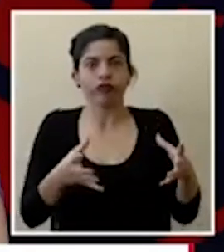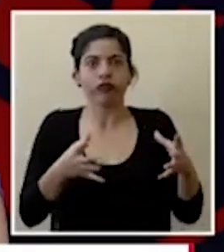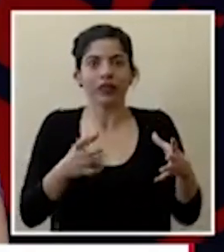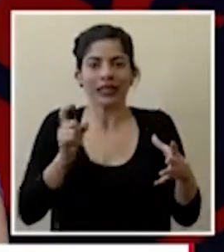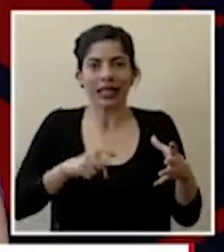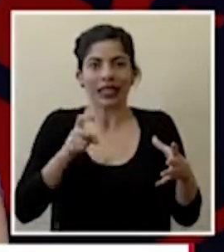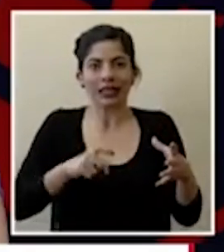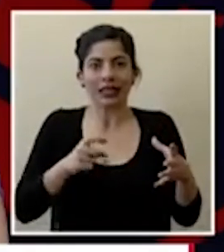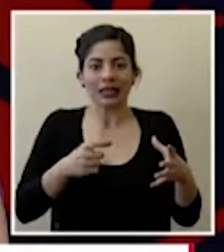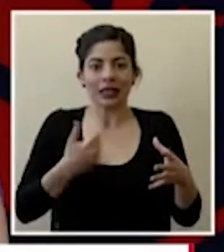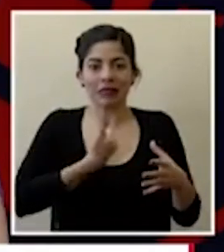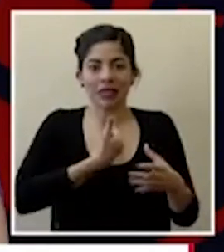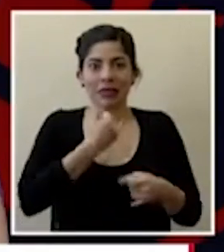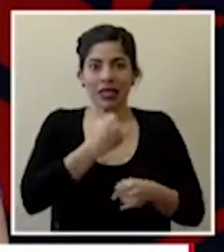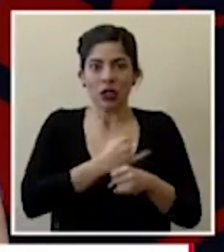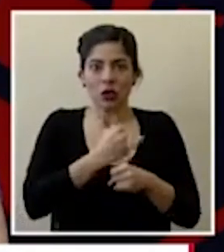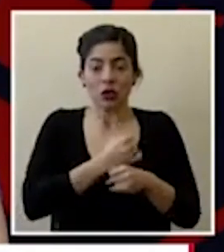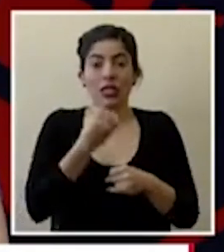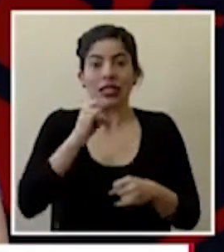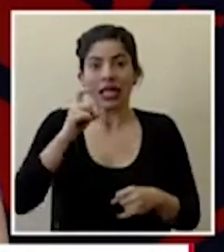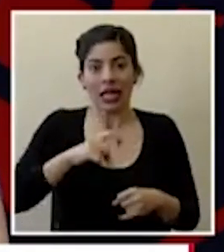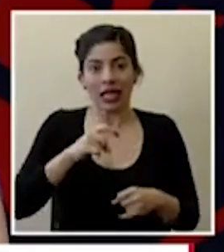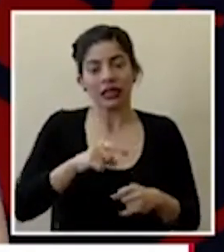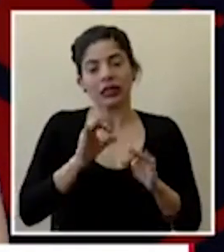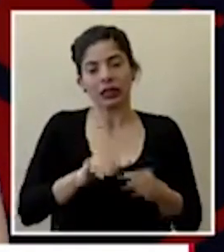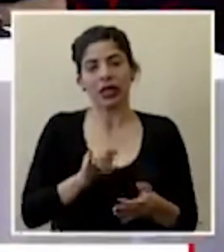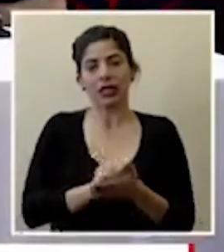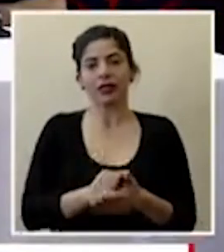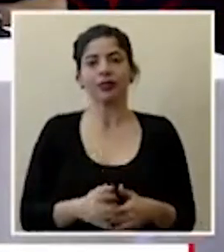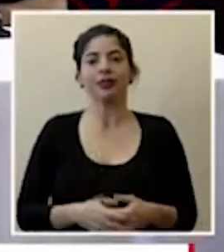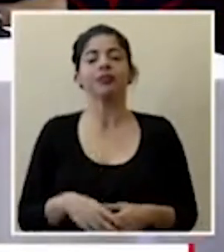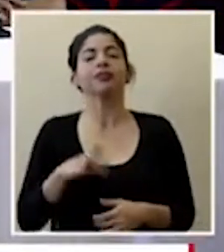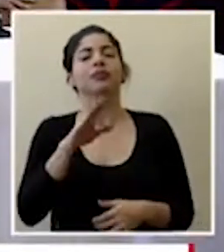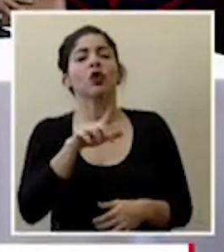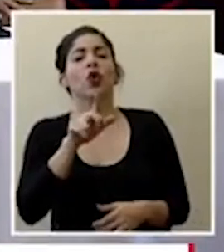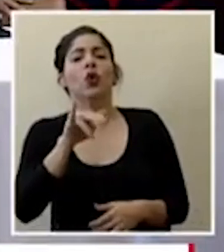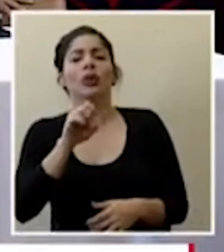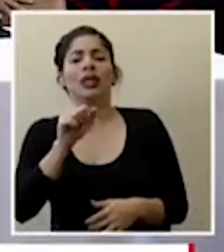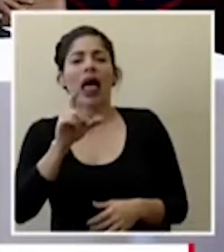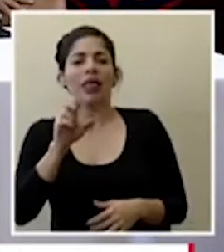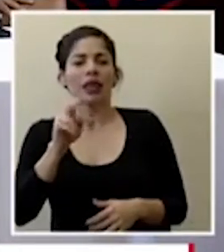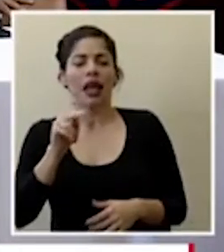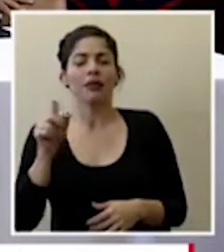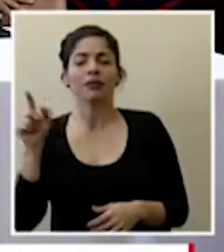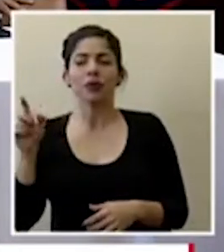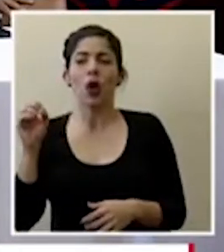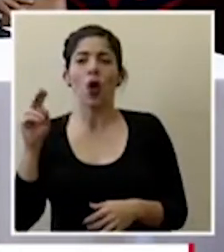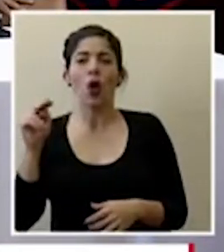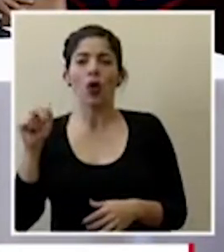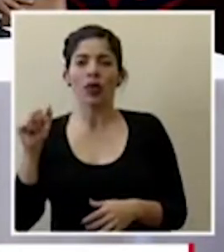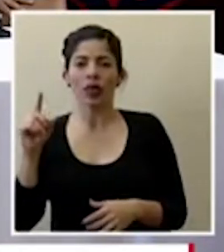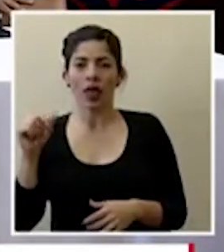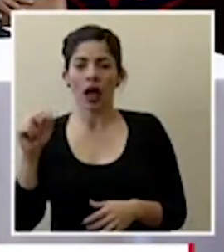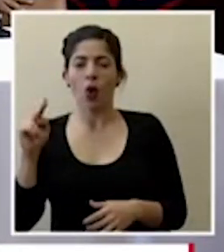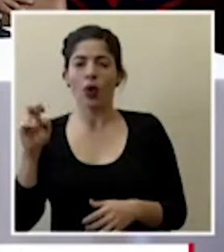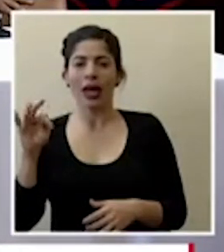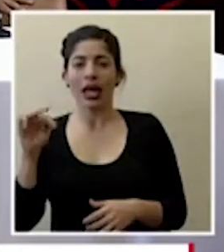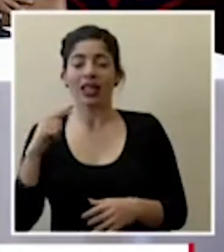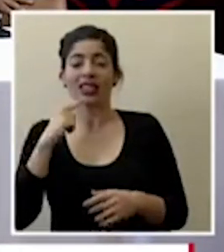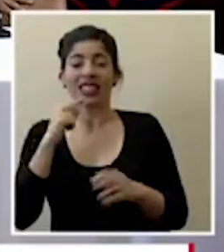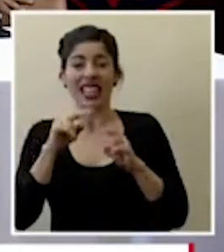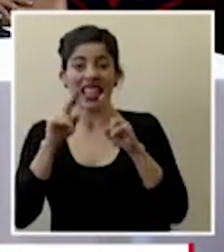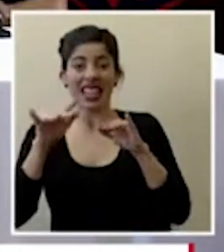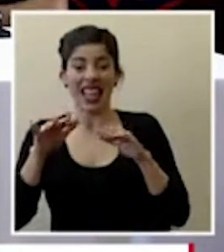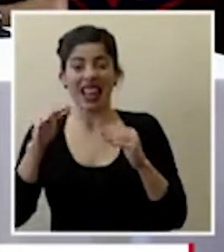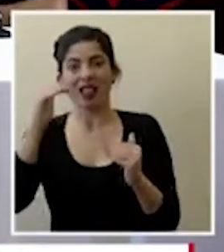instalada de la institución en caso necesario don luis adrián onda unet pregunta la brecha digital se vuelve más evidente en un